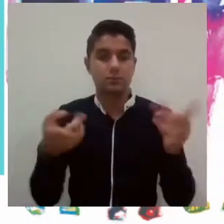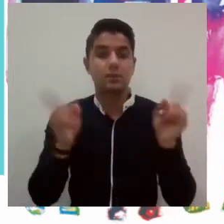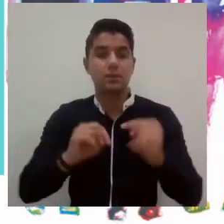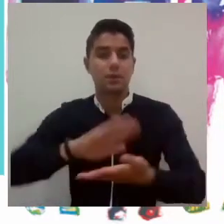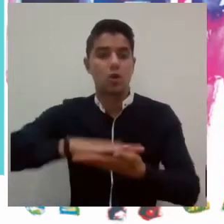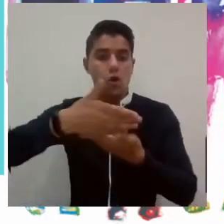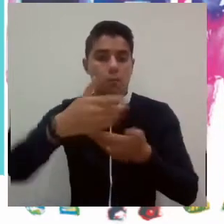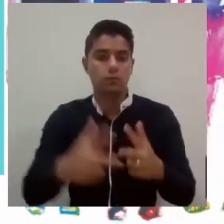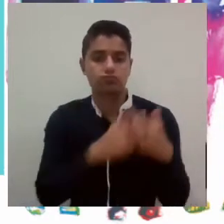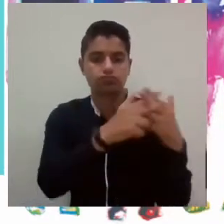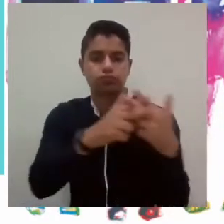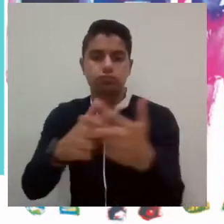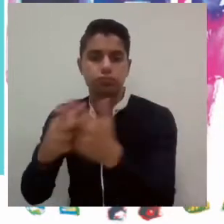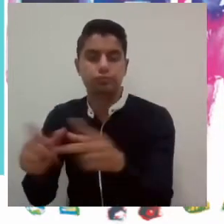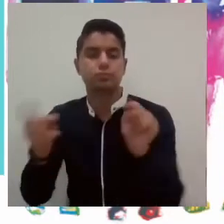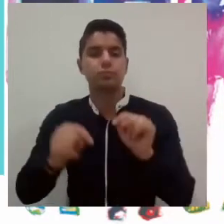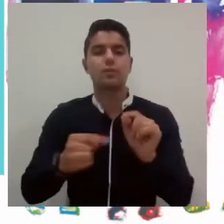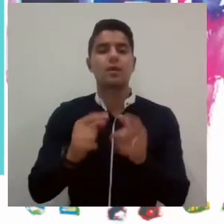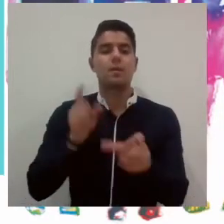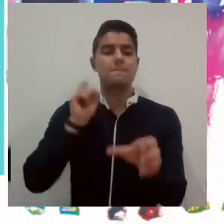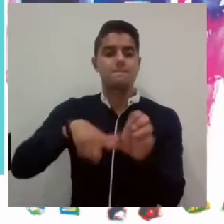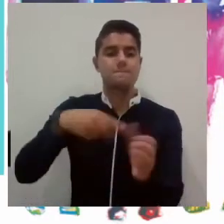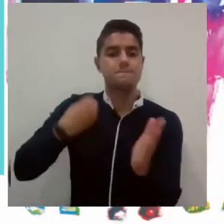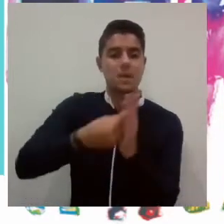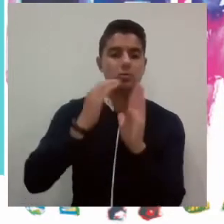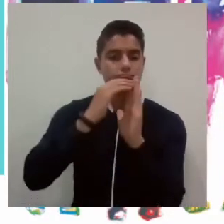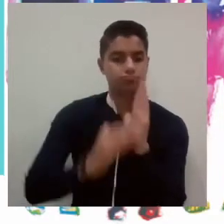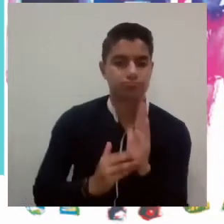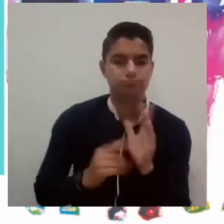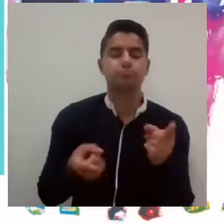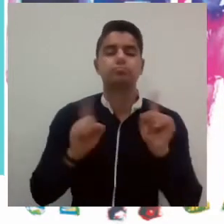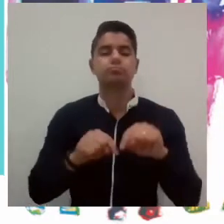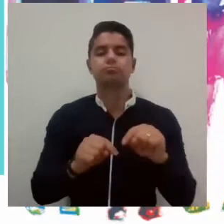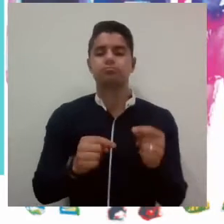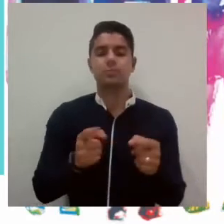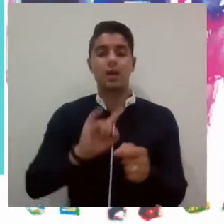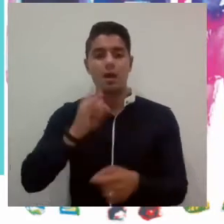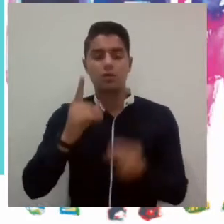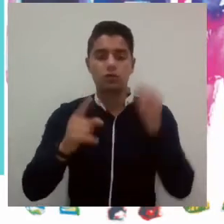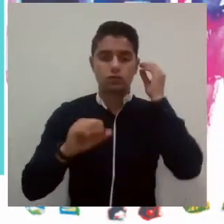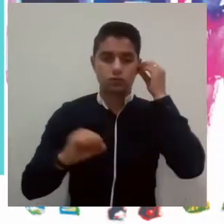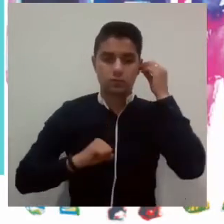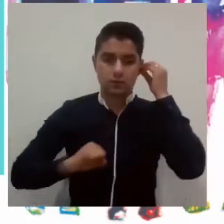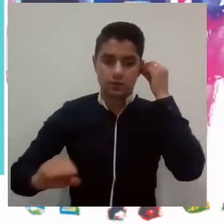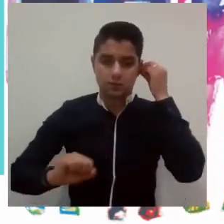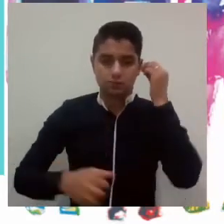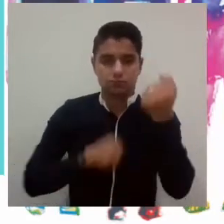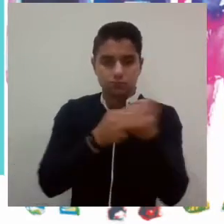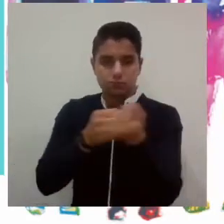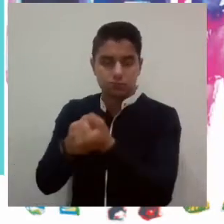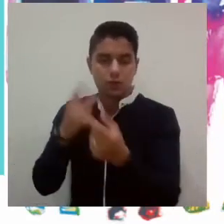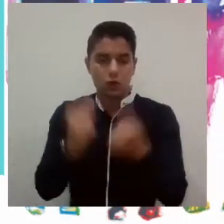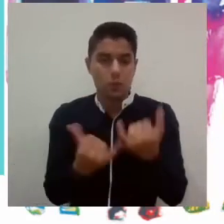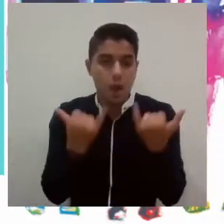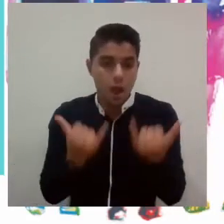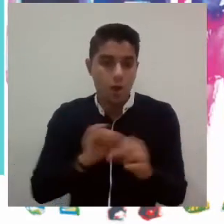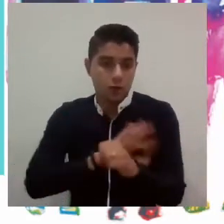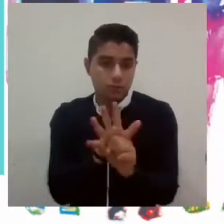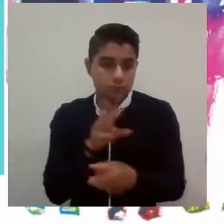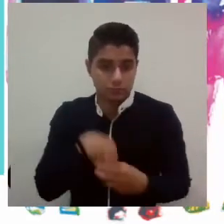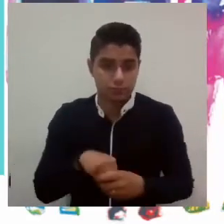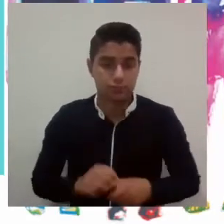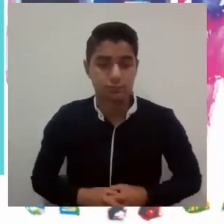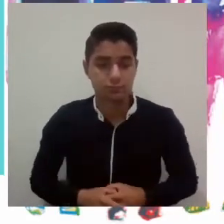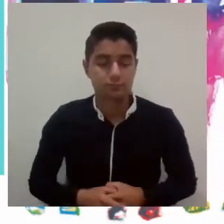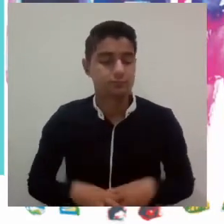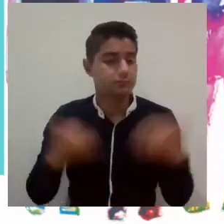cómputo en calidad de préstamo, descuentos en el pago de la matrícula, disminución en derechos pecuniarios como ayudas económicas en este momento